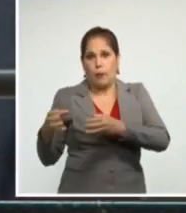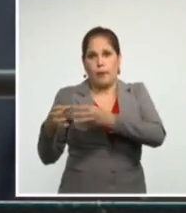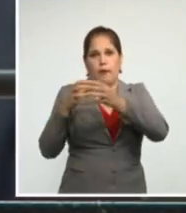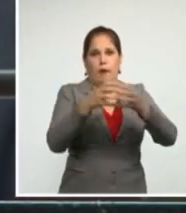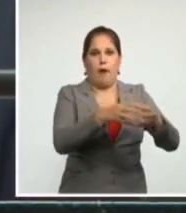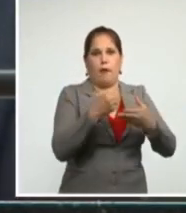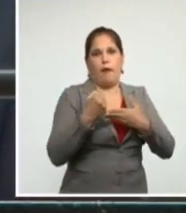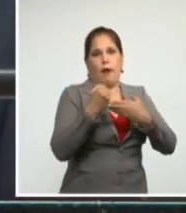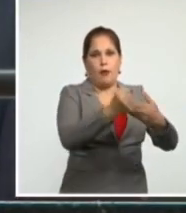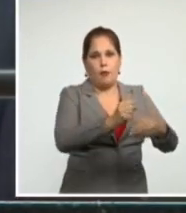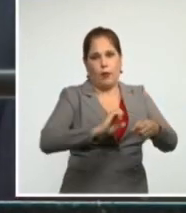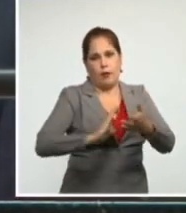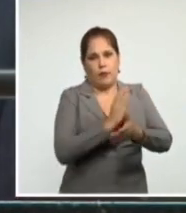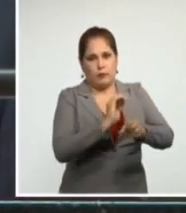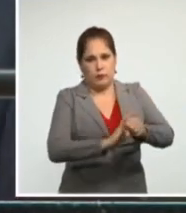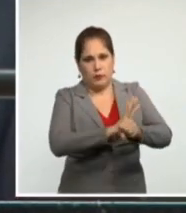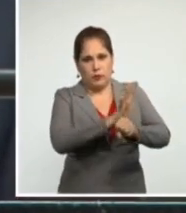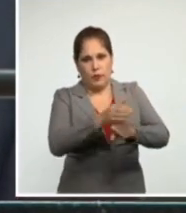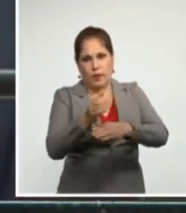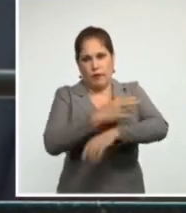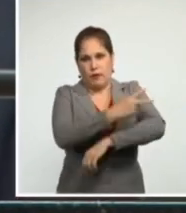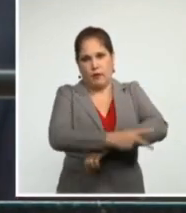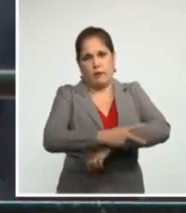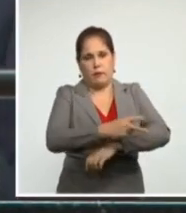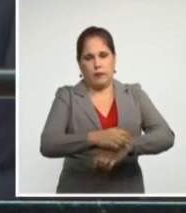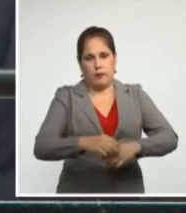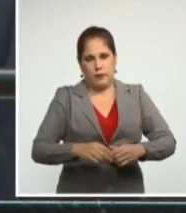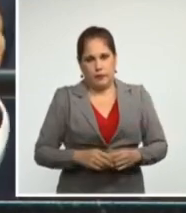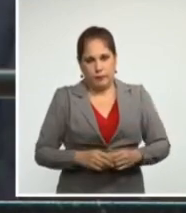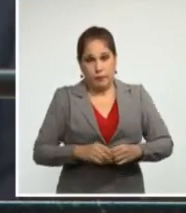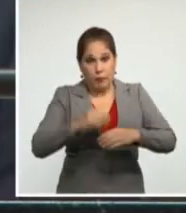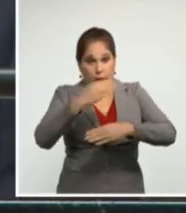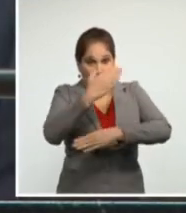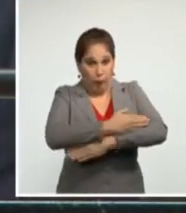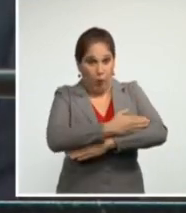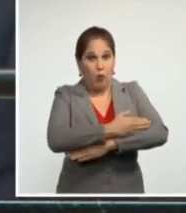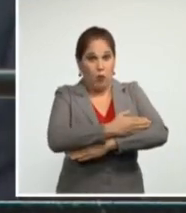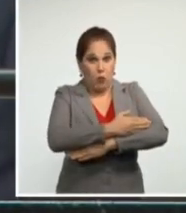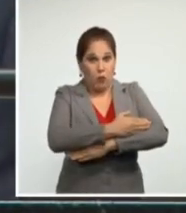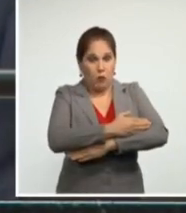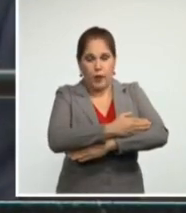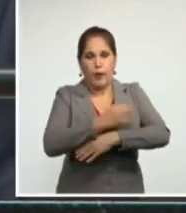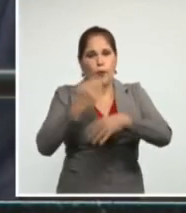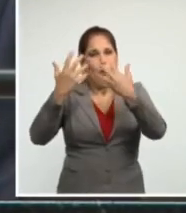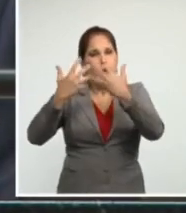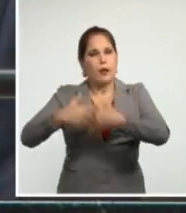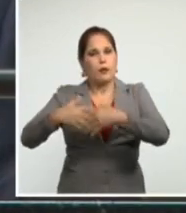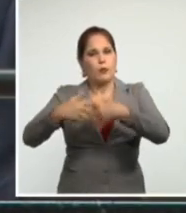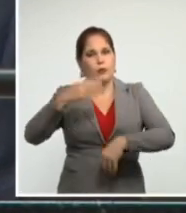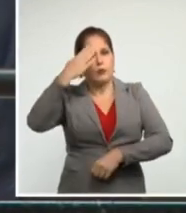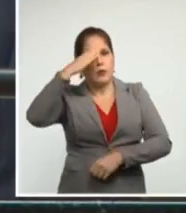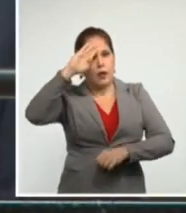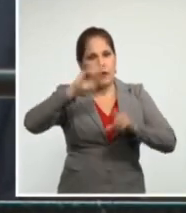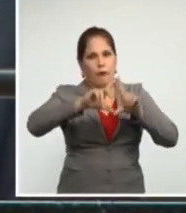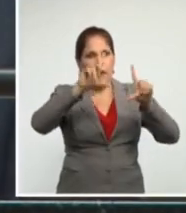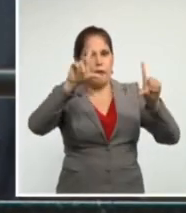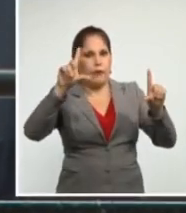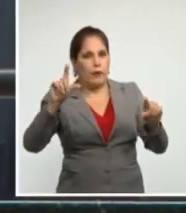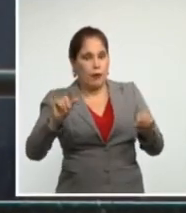naciones. El bloqueo también priva a la industria nacional del